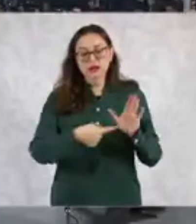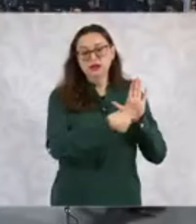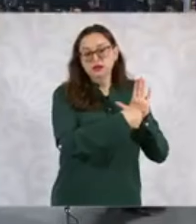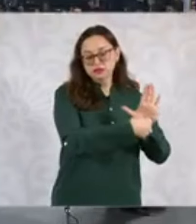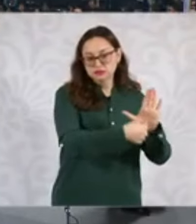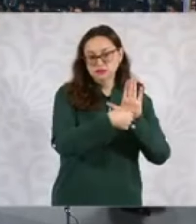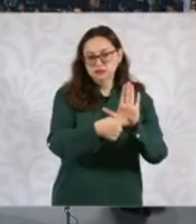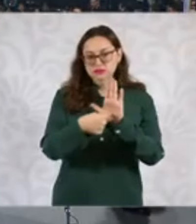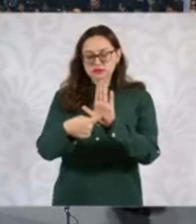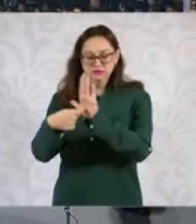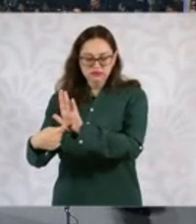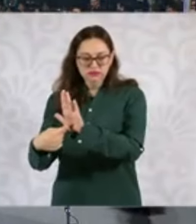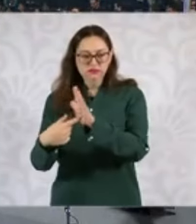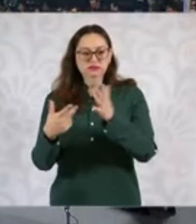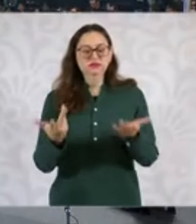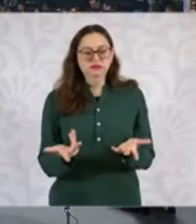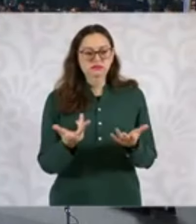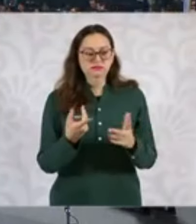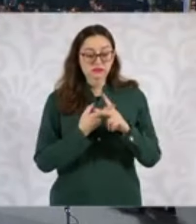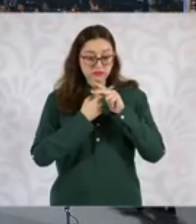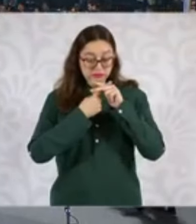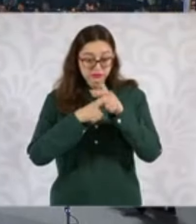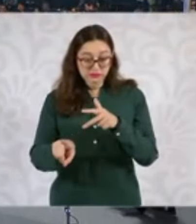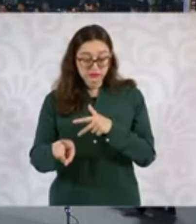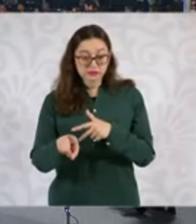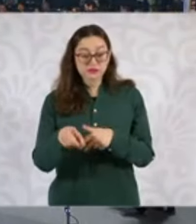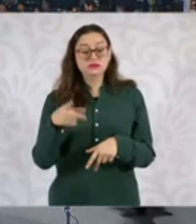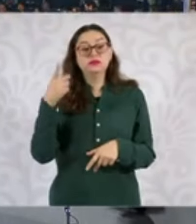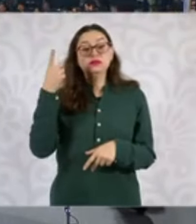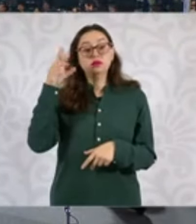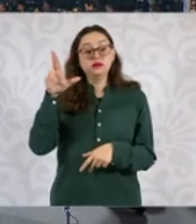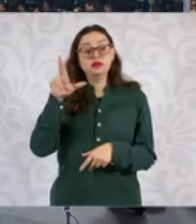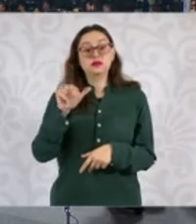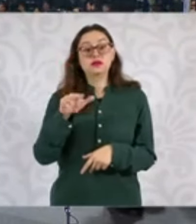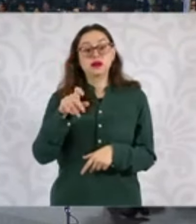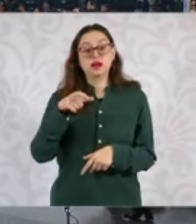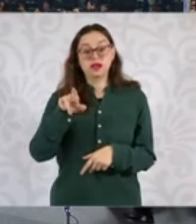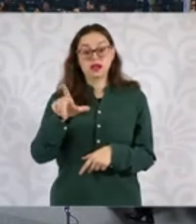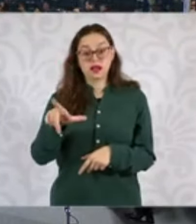de estas instituciones. Iniciaremos con la doctora Raquel Sosa. ¡Gracias! ¡Gracias! ¡Gracias! ¡Gracias!